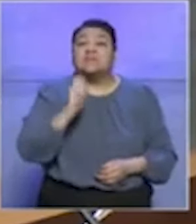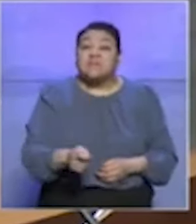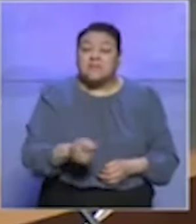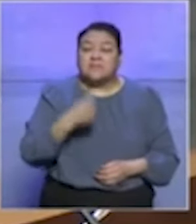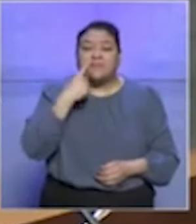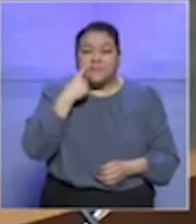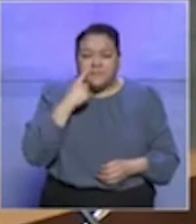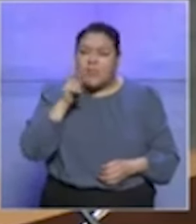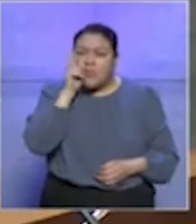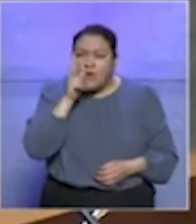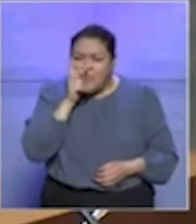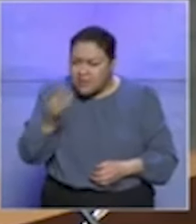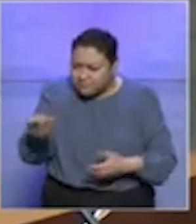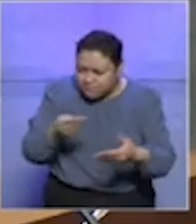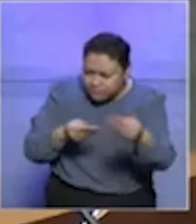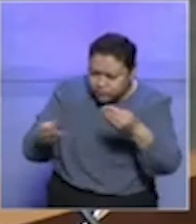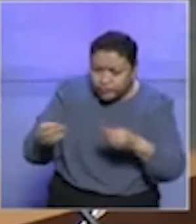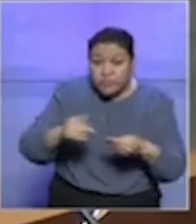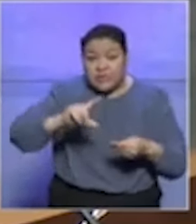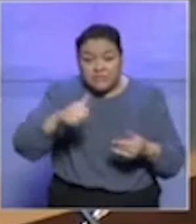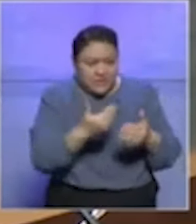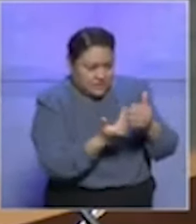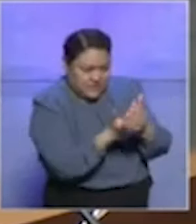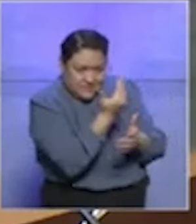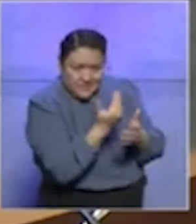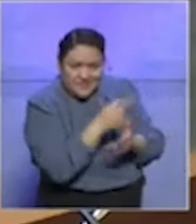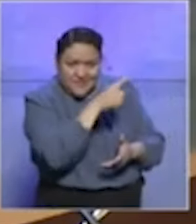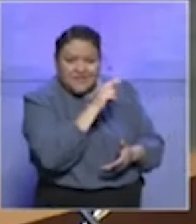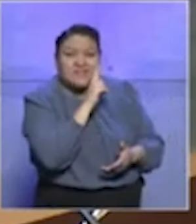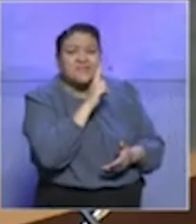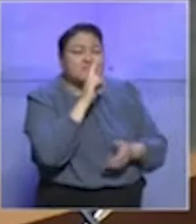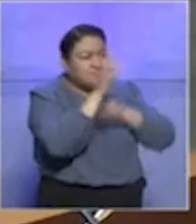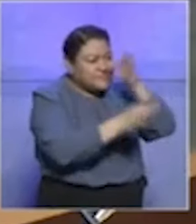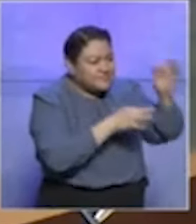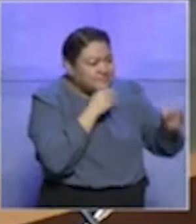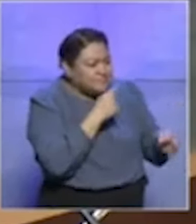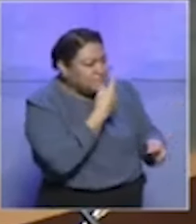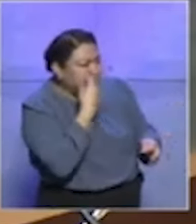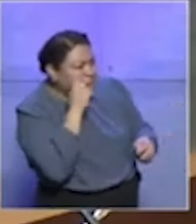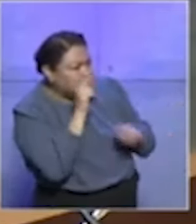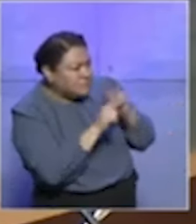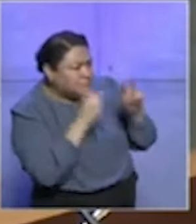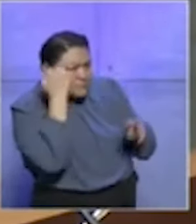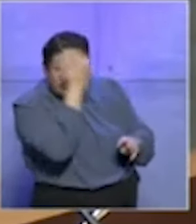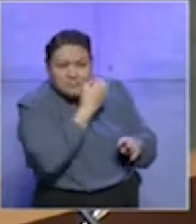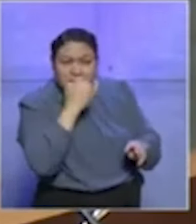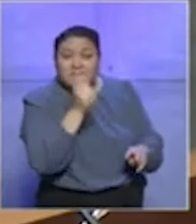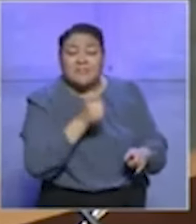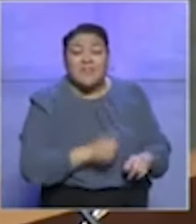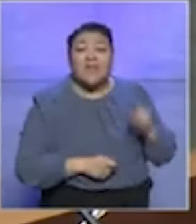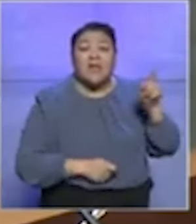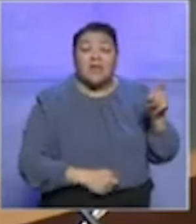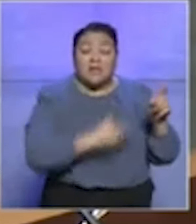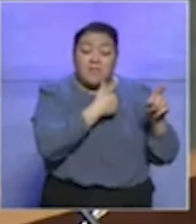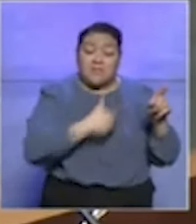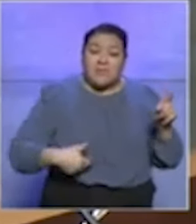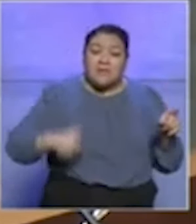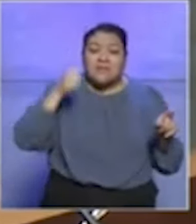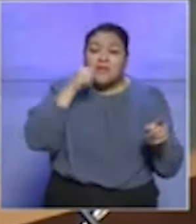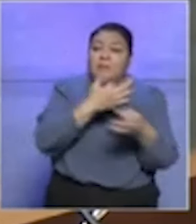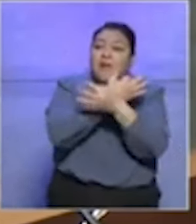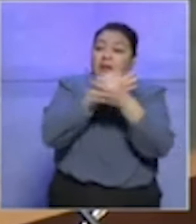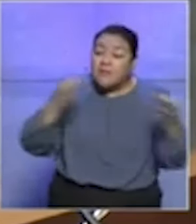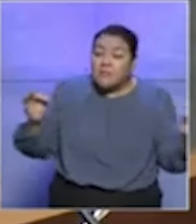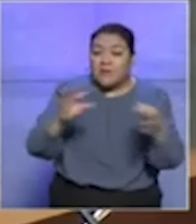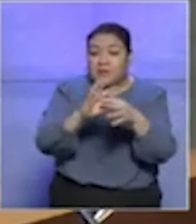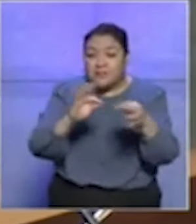presidencial, por lo que desechó las impugnaciones presentadas por Xochitl Galvez y la oposición, y determinó que el triunfo de Claudia Sheinbaum es legítimo. Por unanimidad